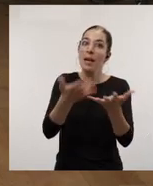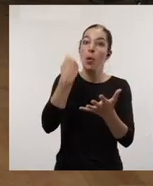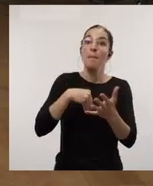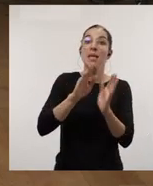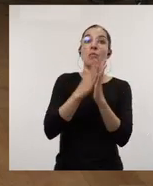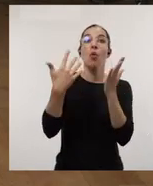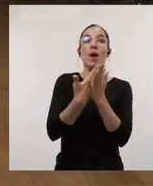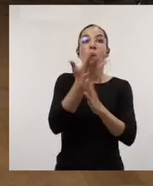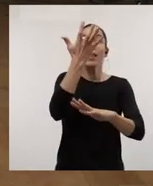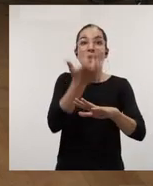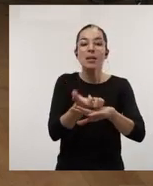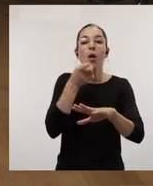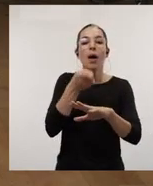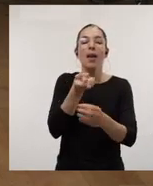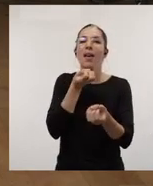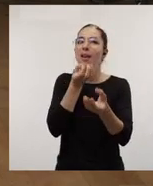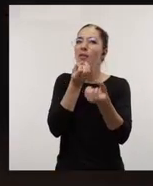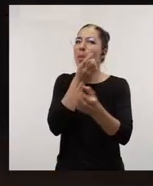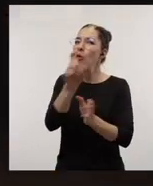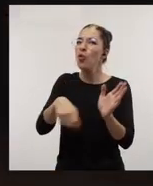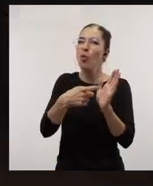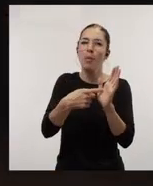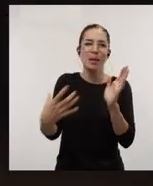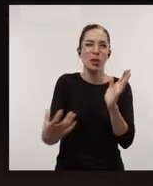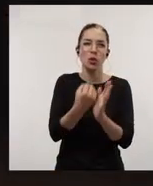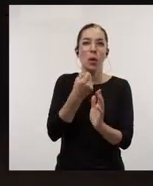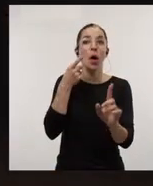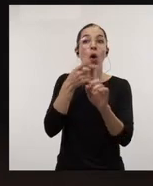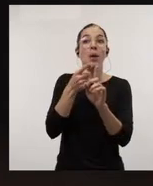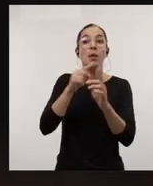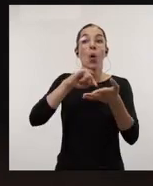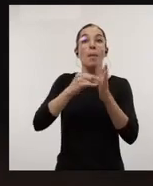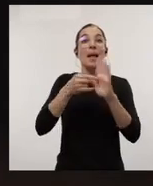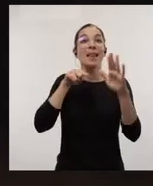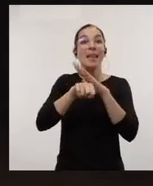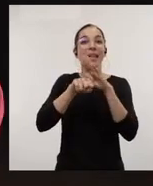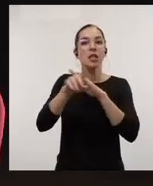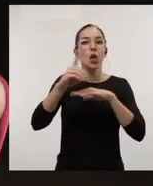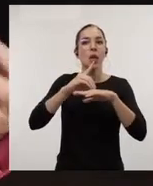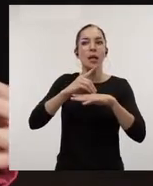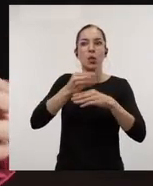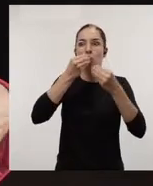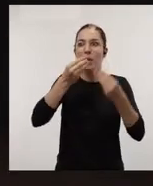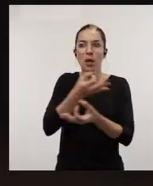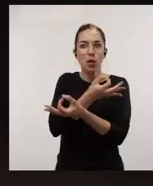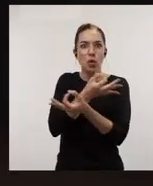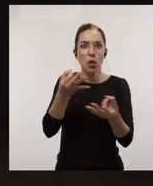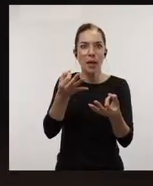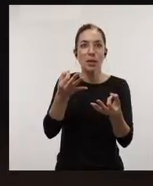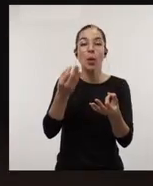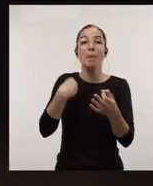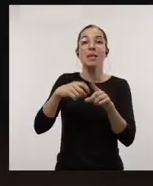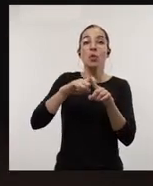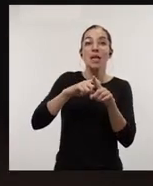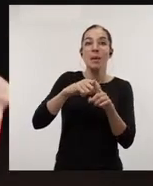dicho antes se descarguen ese manual y allí van a encontrar toda la información necesaria para elaborar un buen plan de gestión de datos con los